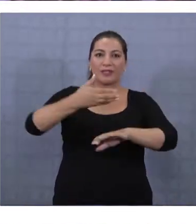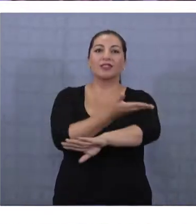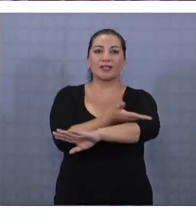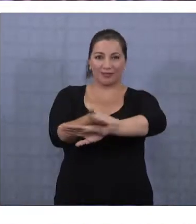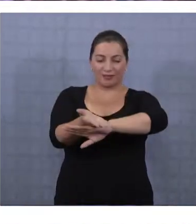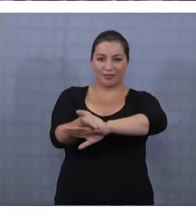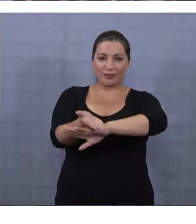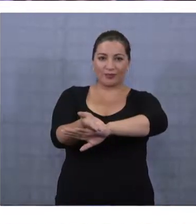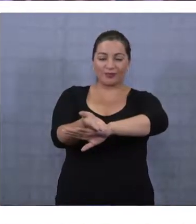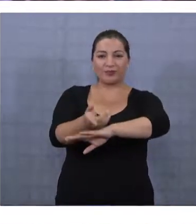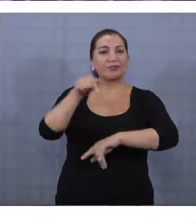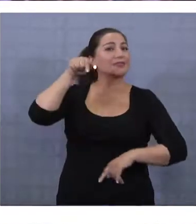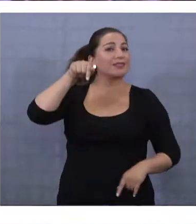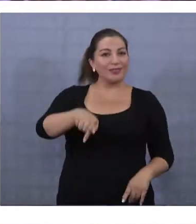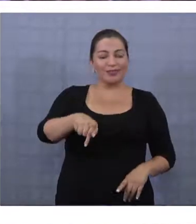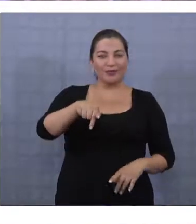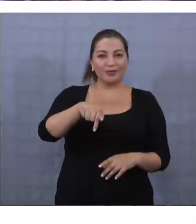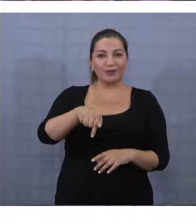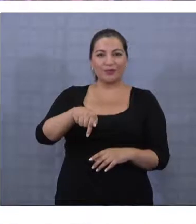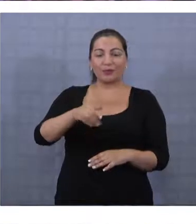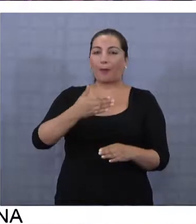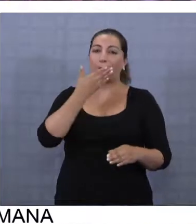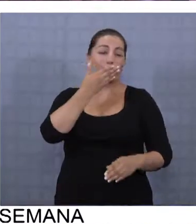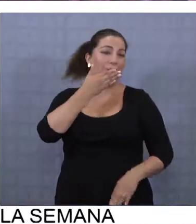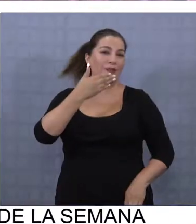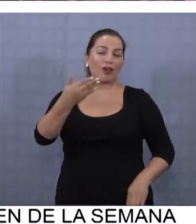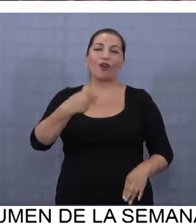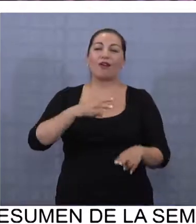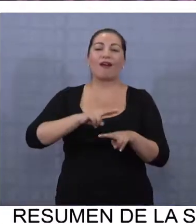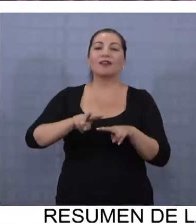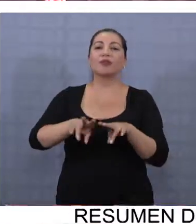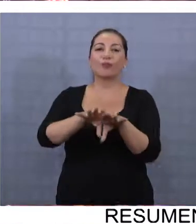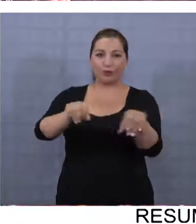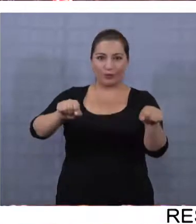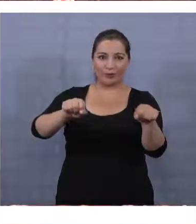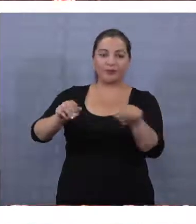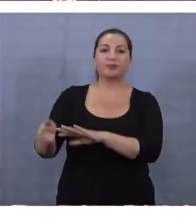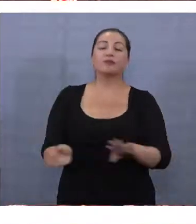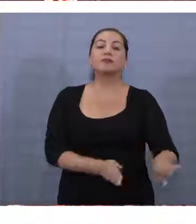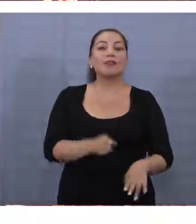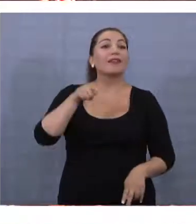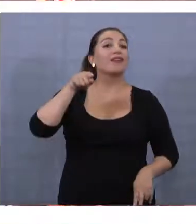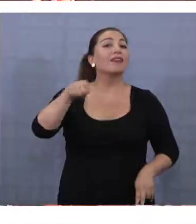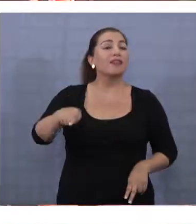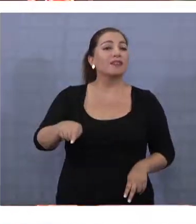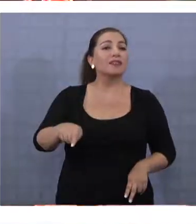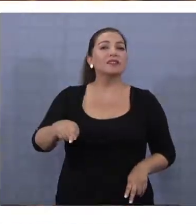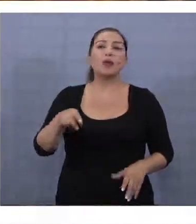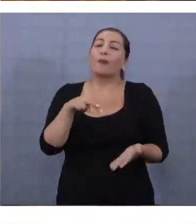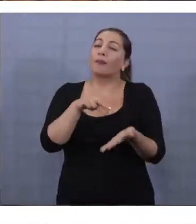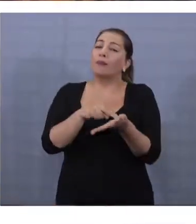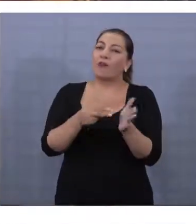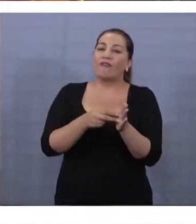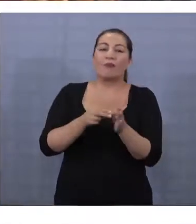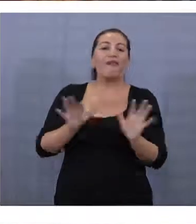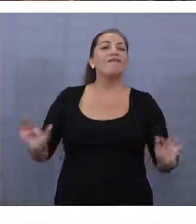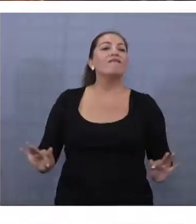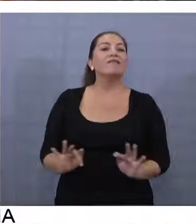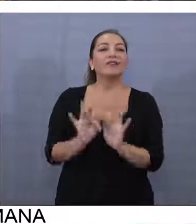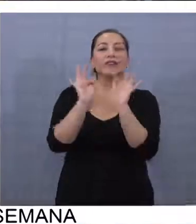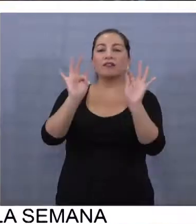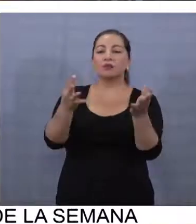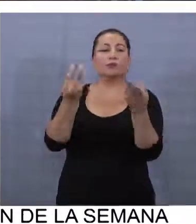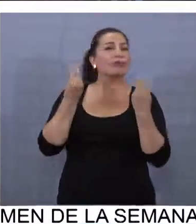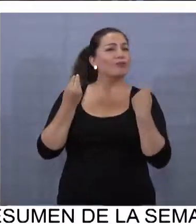servicios. Por lo tanto es mucho más viable poder llegar a un buen término. A pesar de estas vicisitudes, el festival fue un